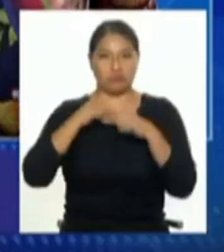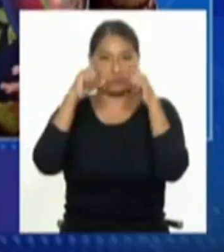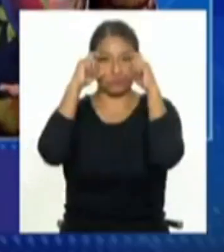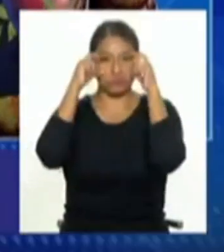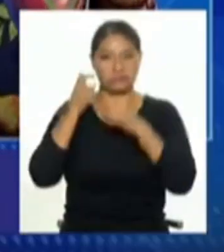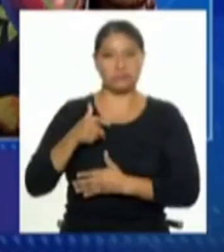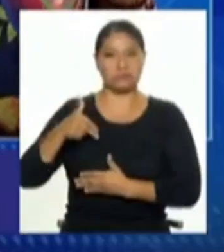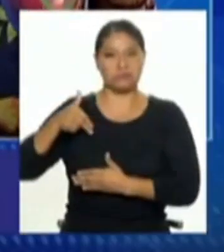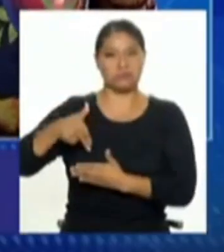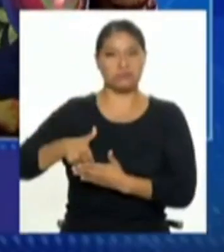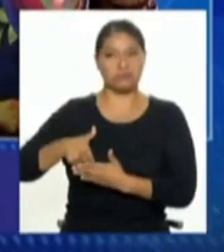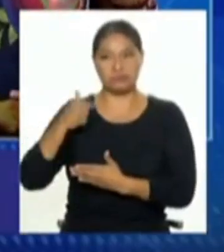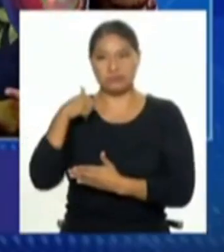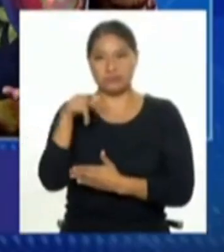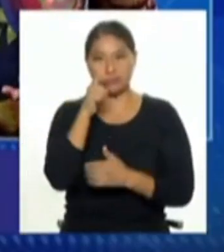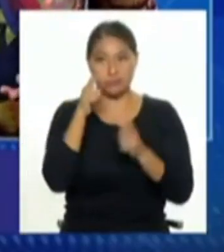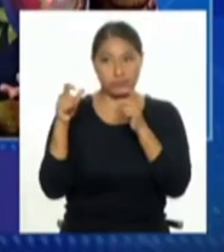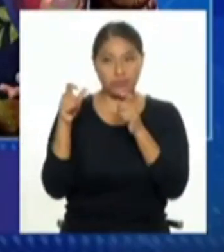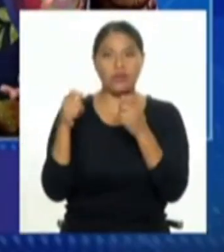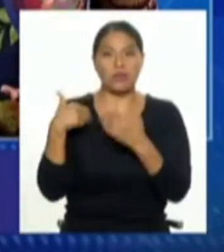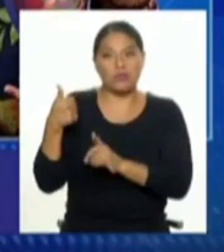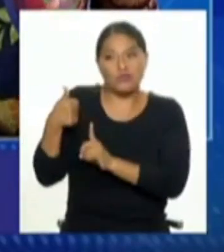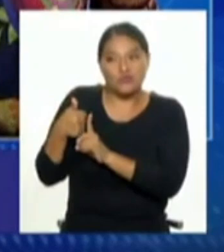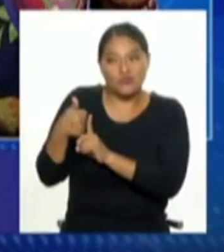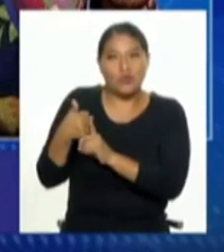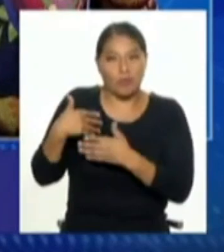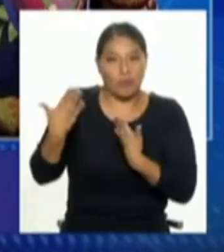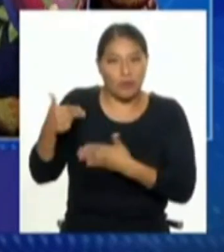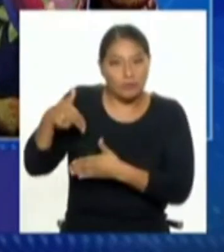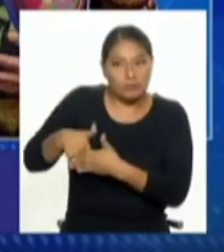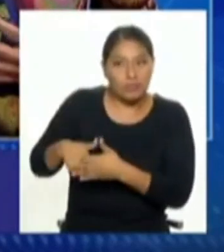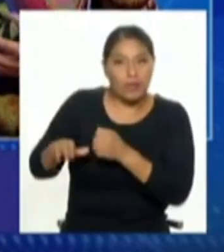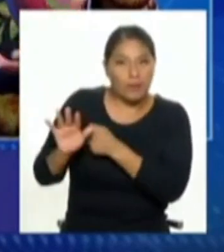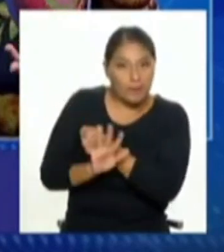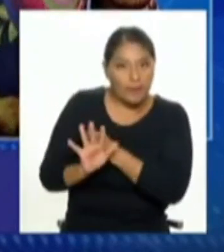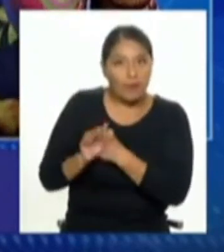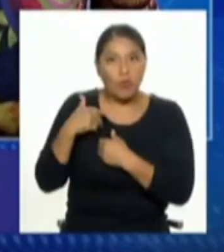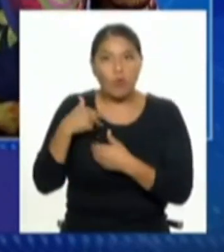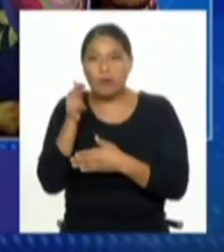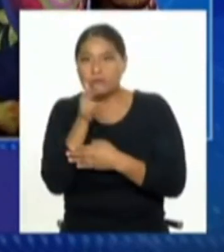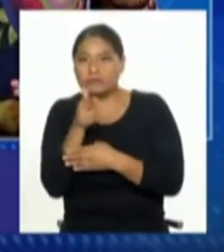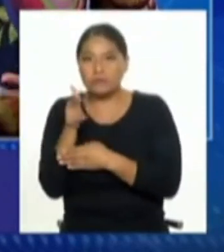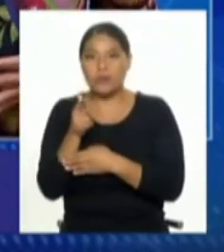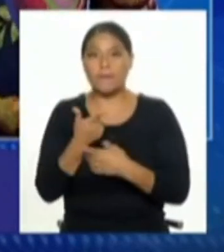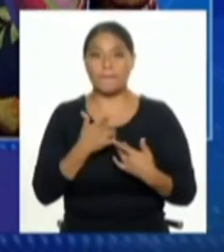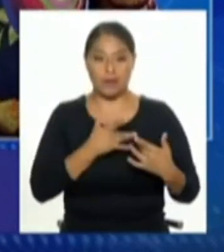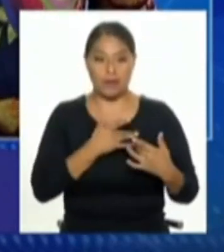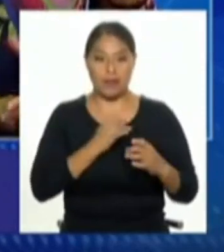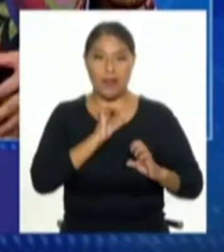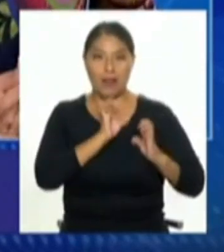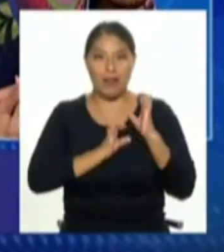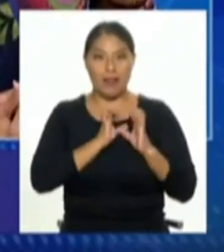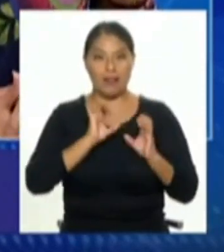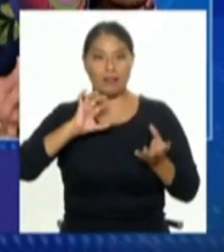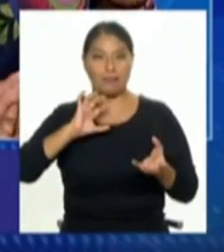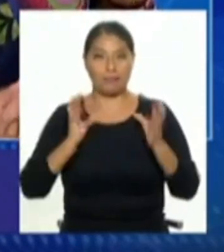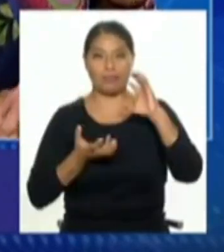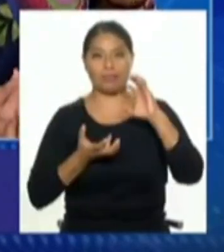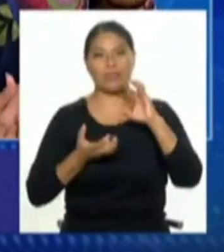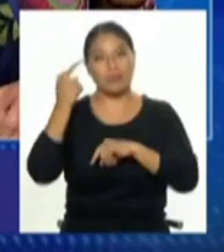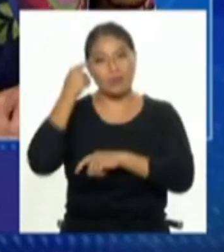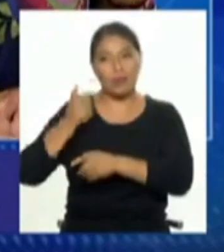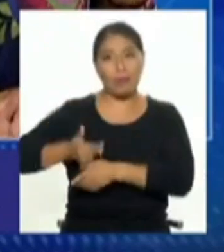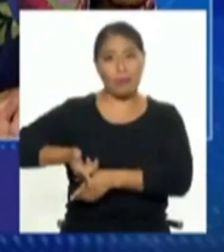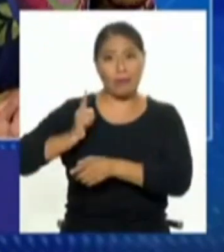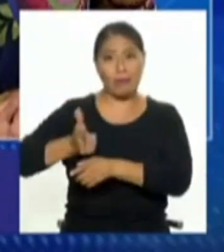estándar, pero igual nada obsta pues que se generen, como tú has dicho, situaciones en donde se disparan las emociones y bueno, puedan pasar